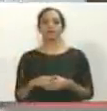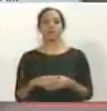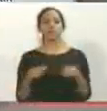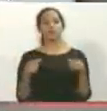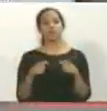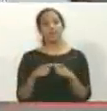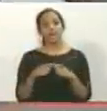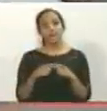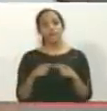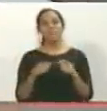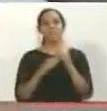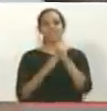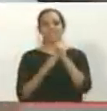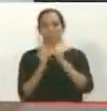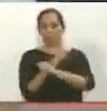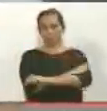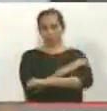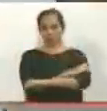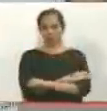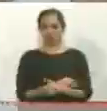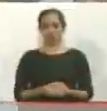equipo del líder opositor.